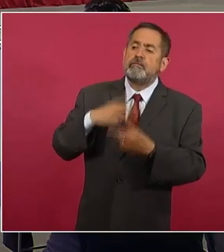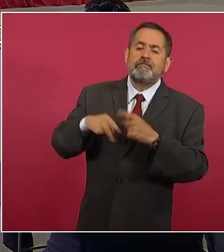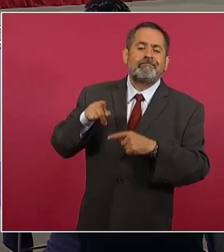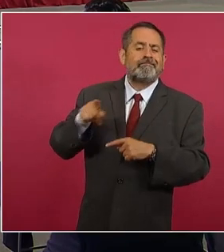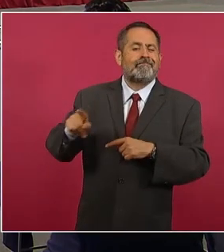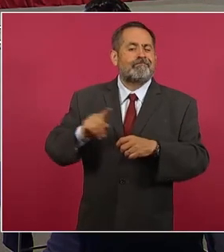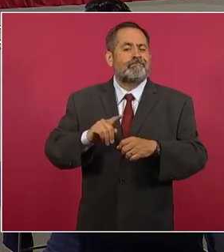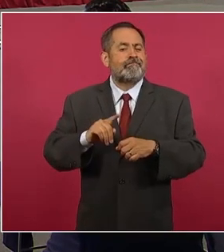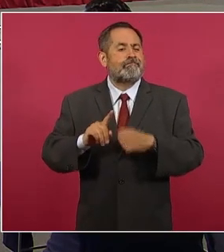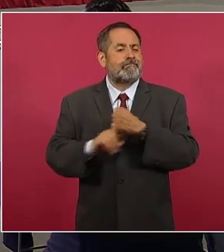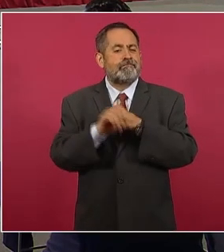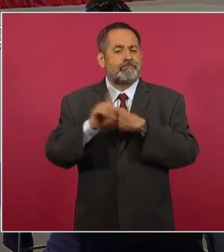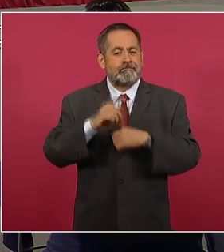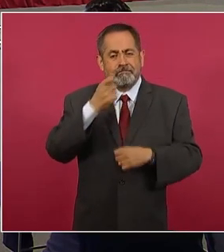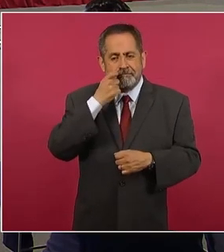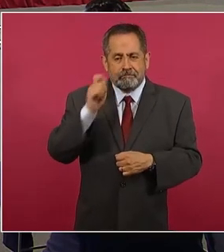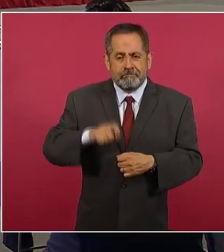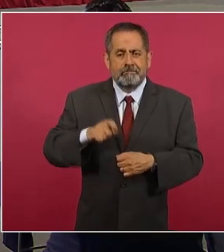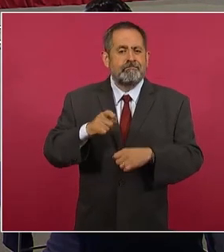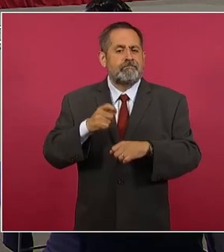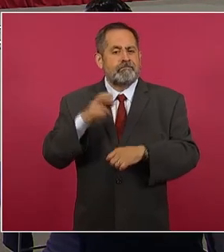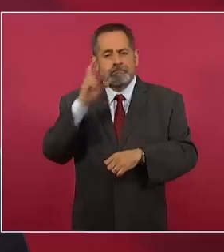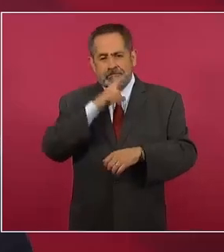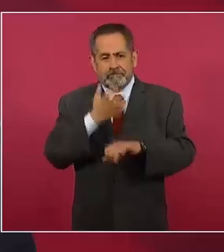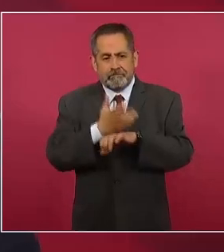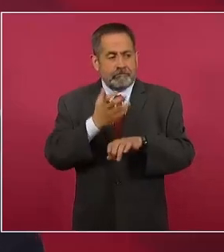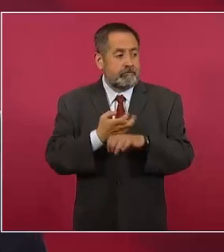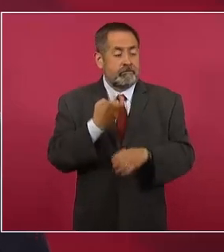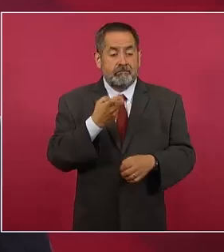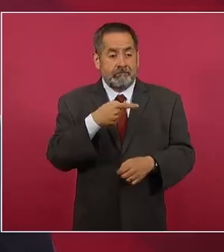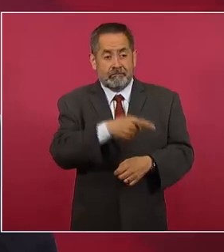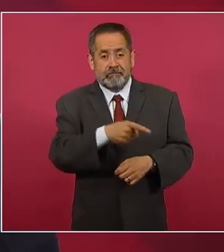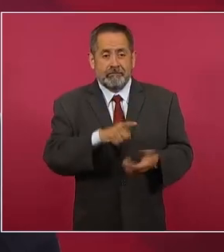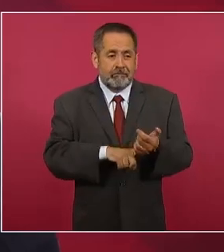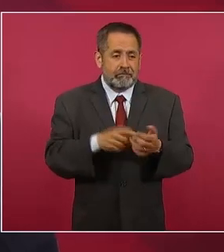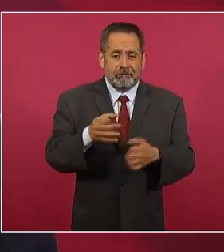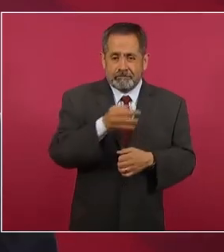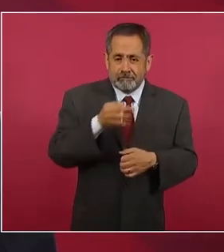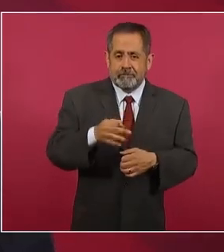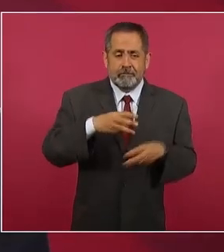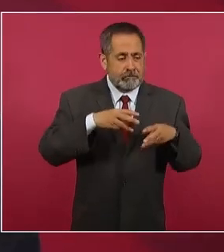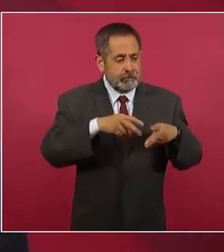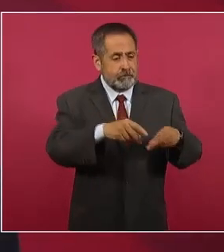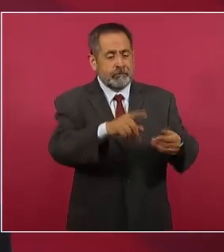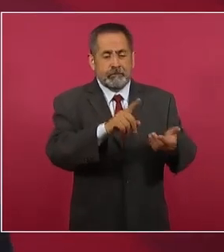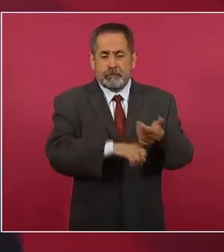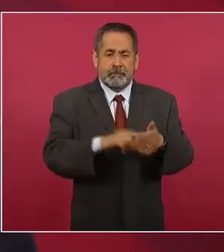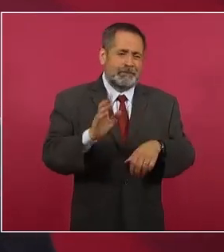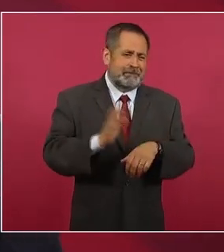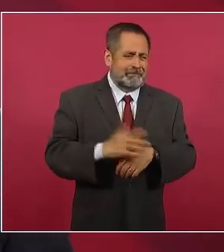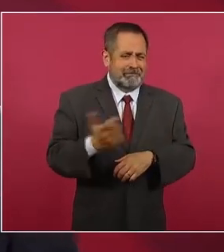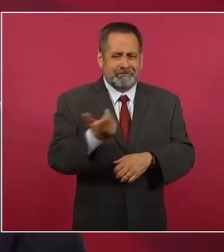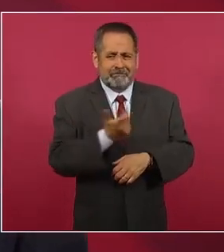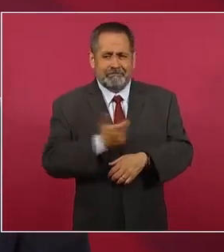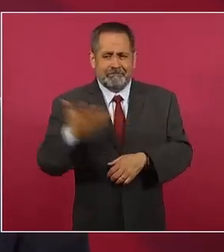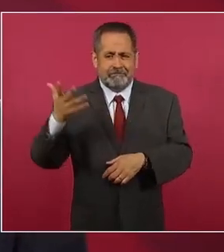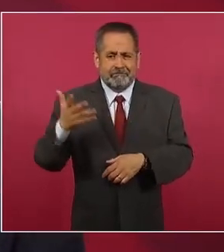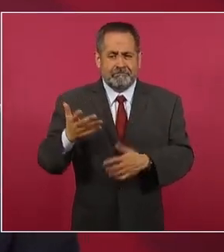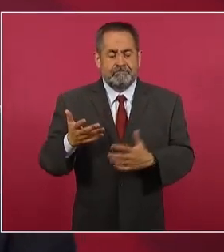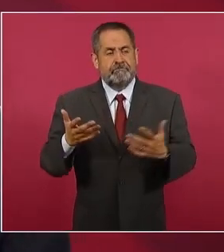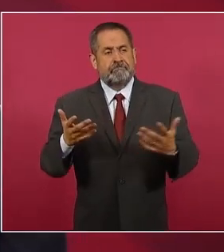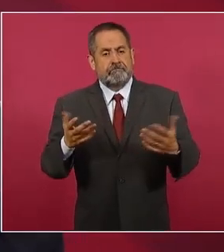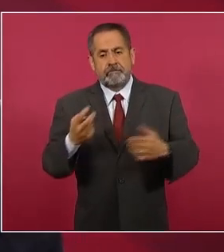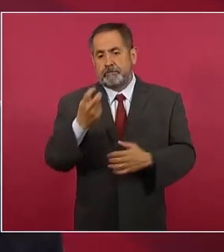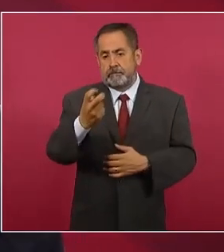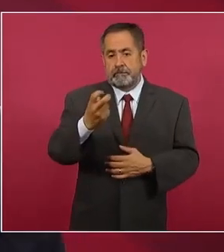precios de los granos y de los fertilizantes. Entonces, en México nosotros, desde el inicio, el